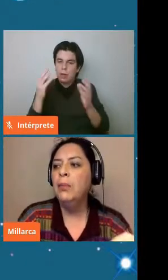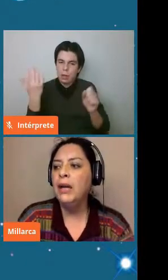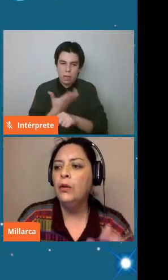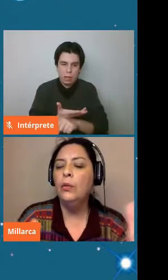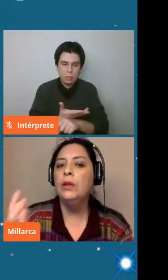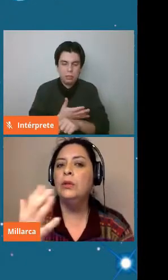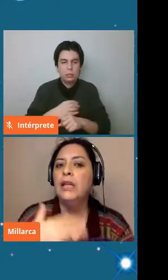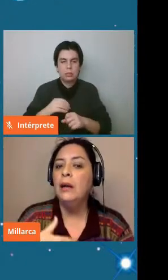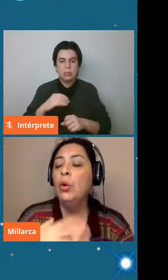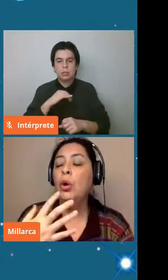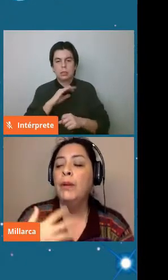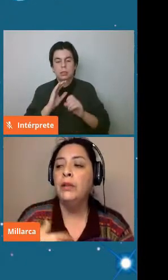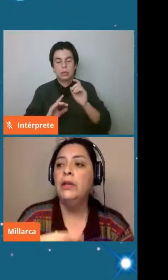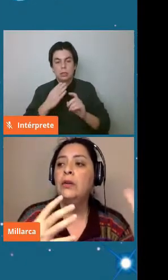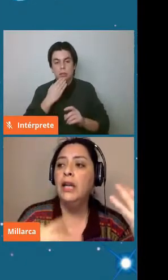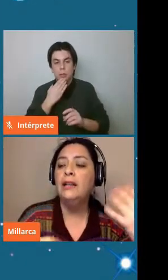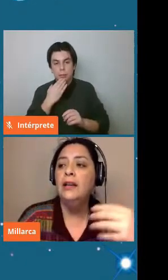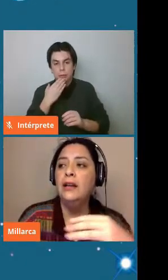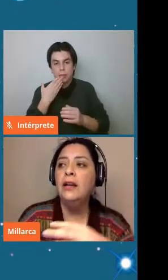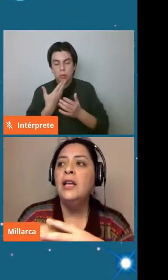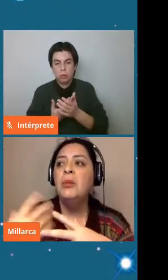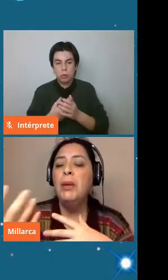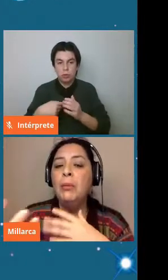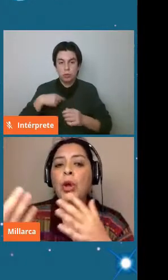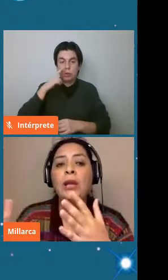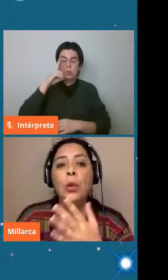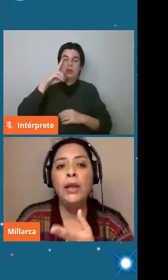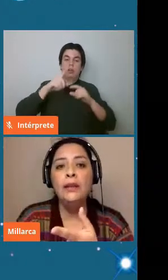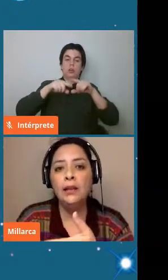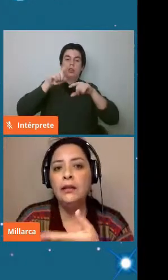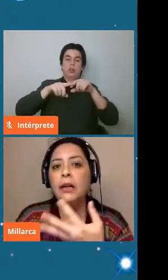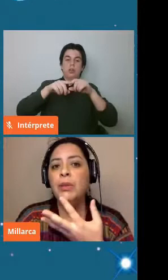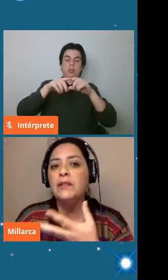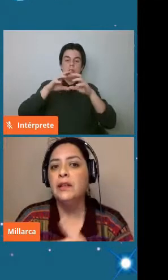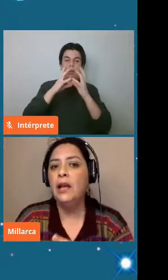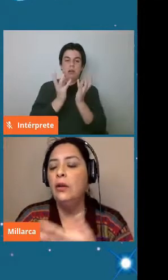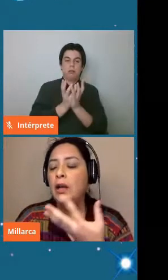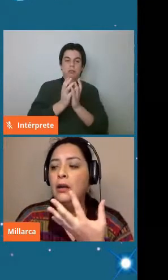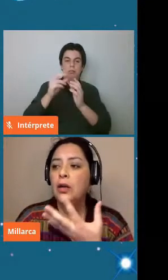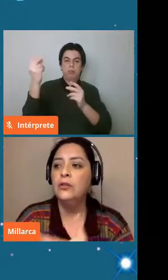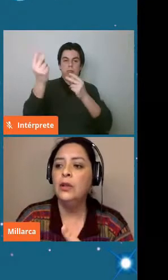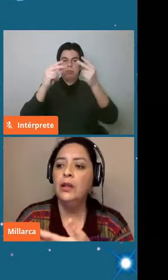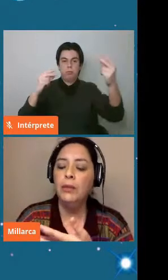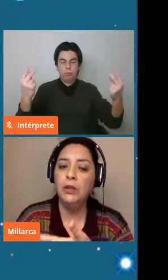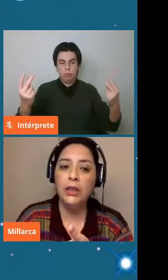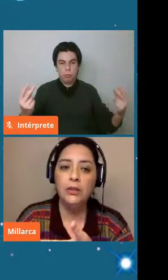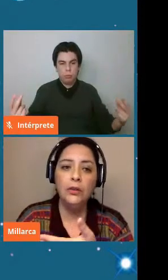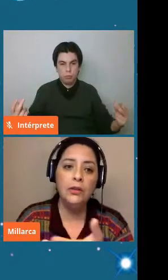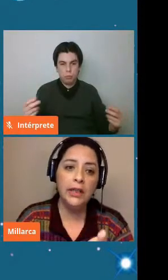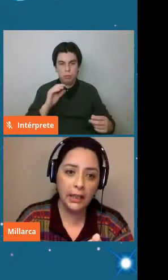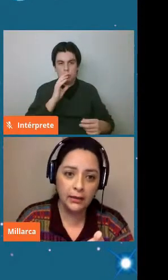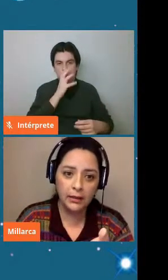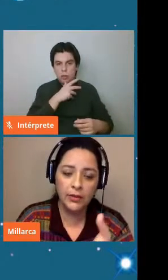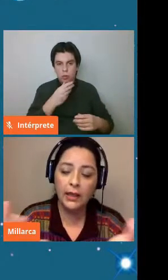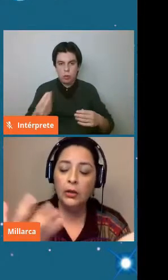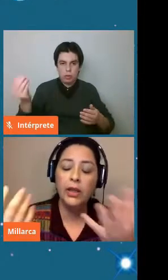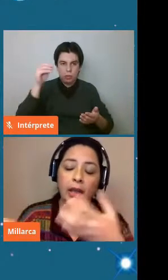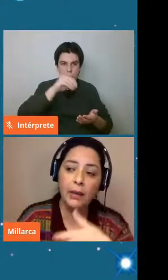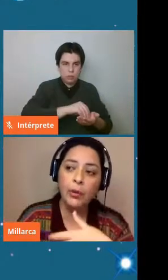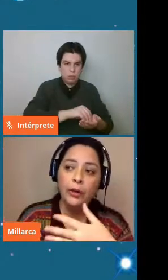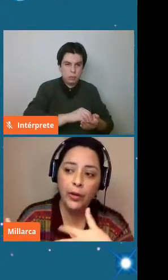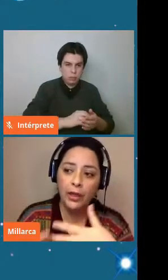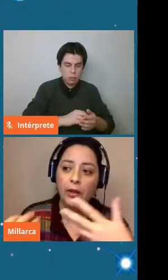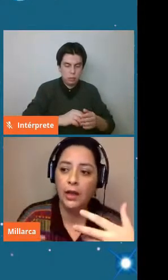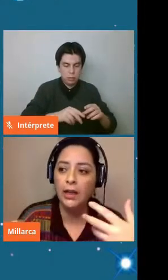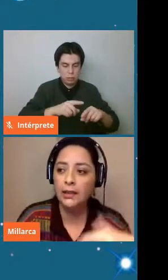y sin embargo, cuando miramos los meteoritos en la Tierra vemos que no están representados en las colecciones de meteoritos terrestres,